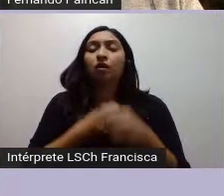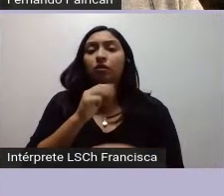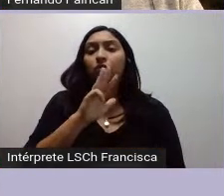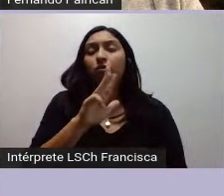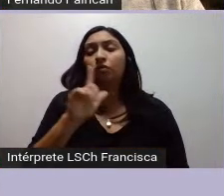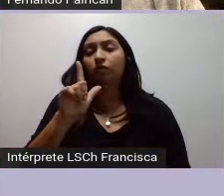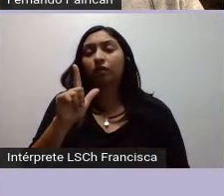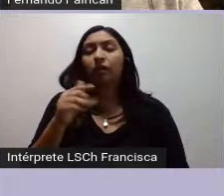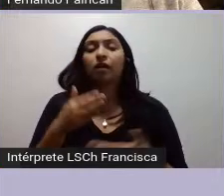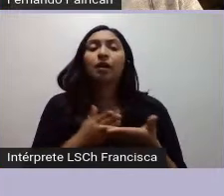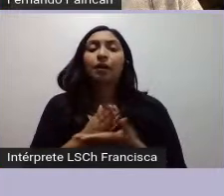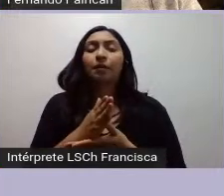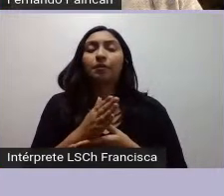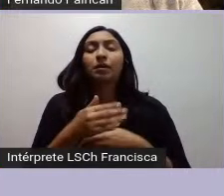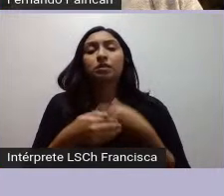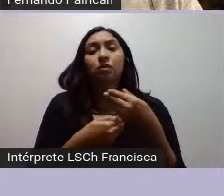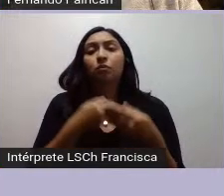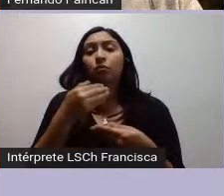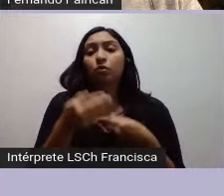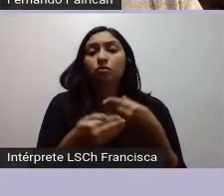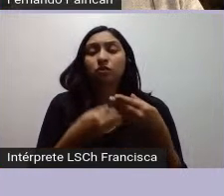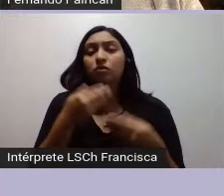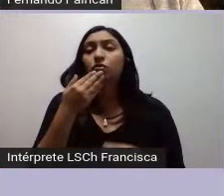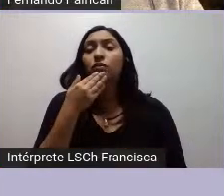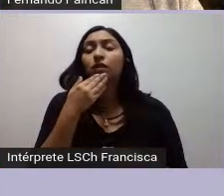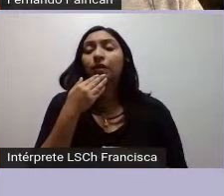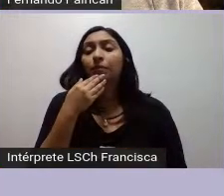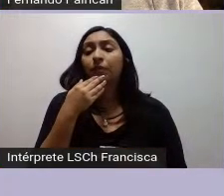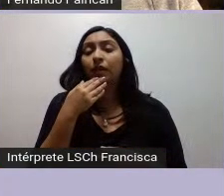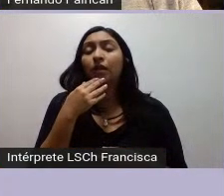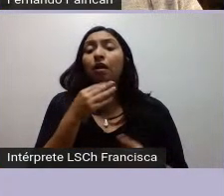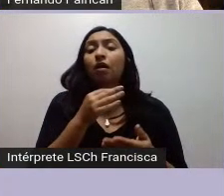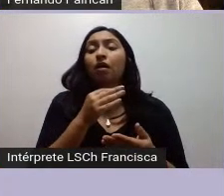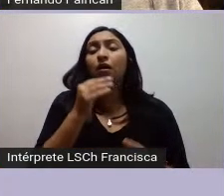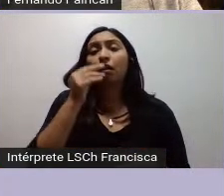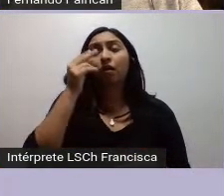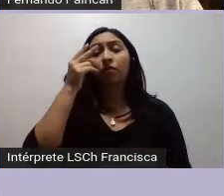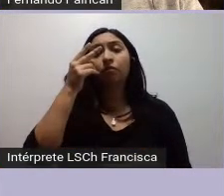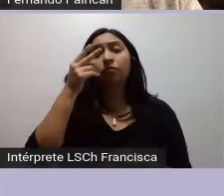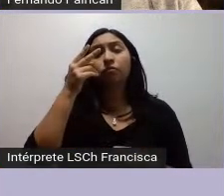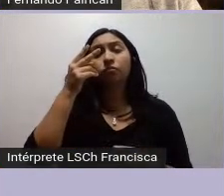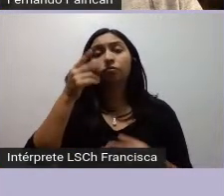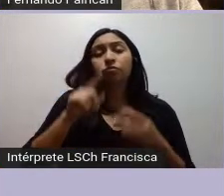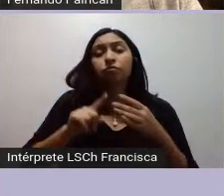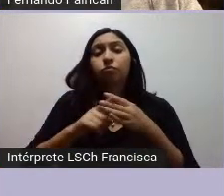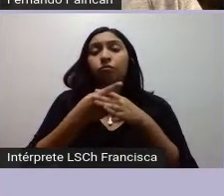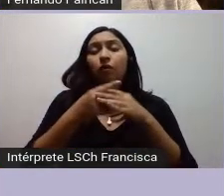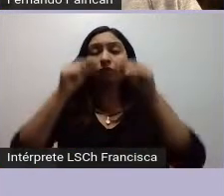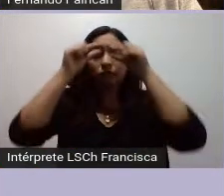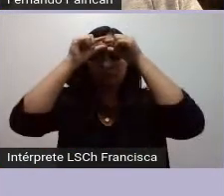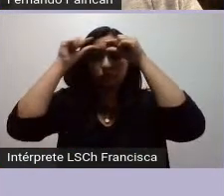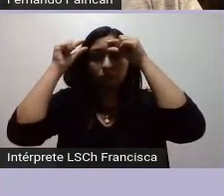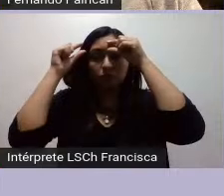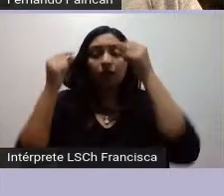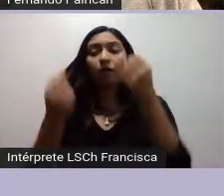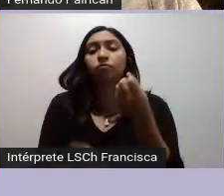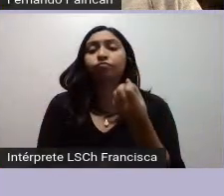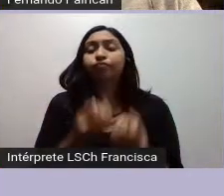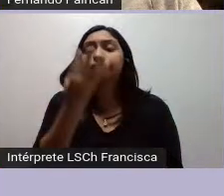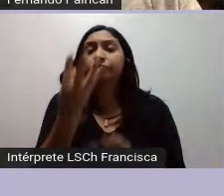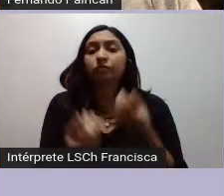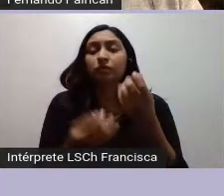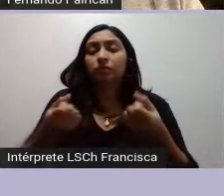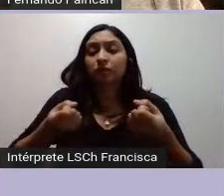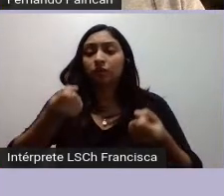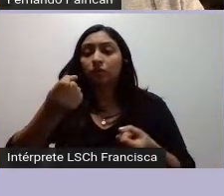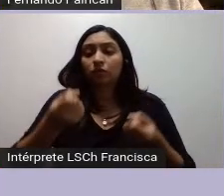radicalización también en el mundo indígena que se manifiesta en el incendio de los camiones de Lumaco que marcan un punto de inflexión